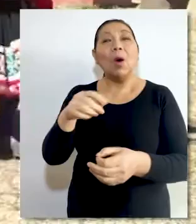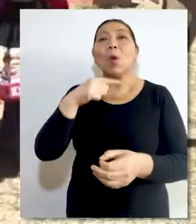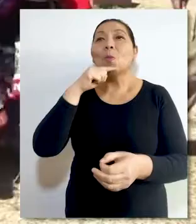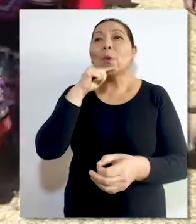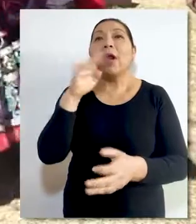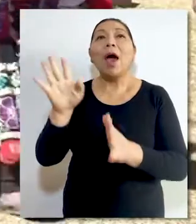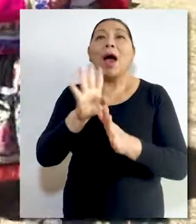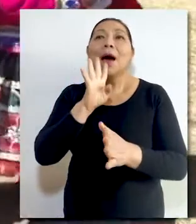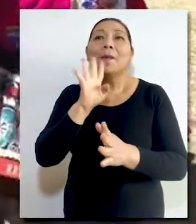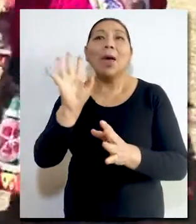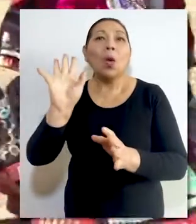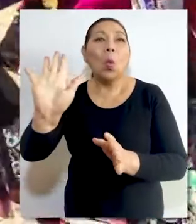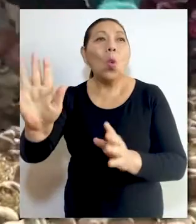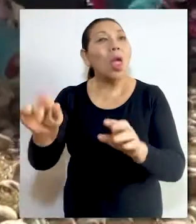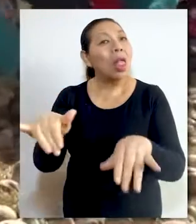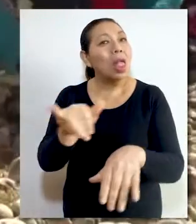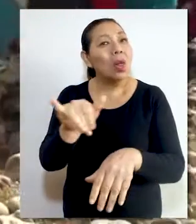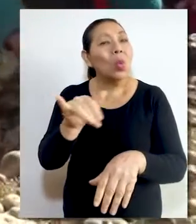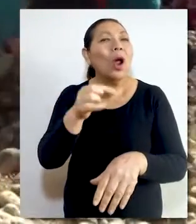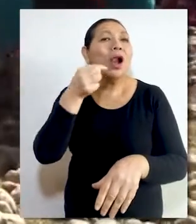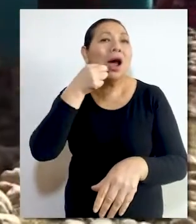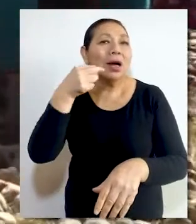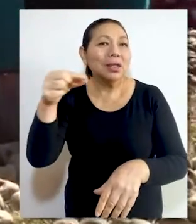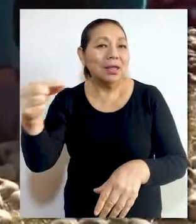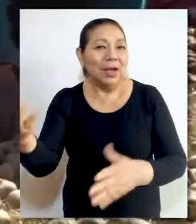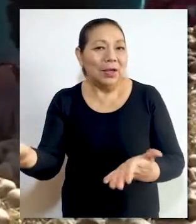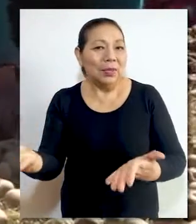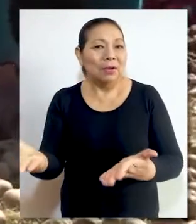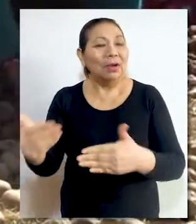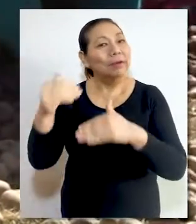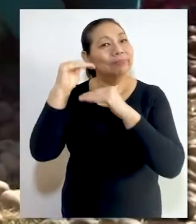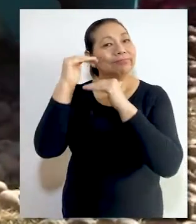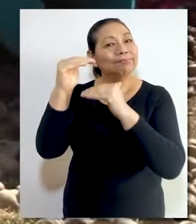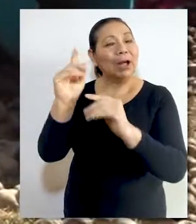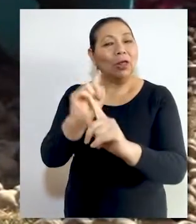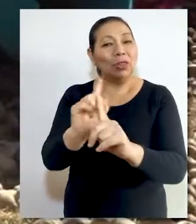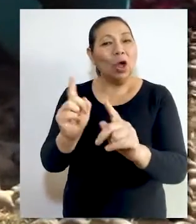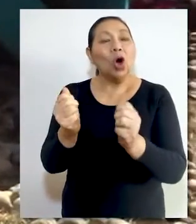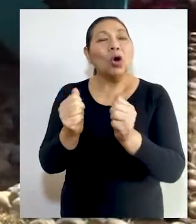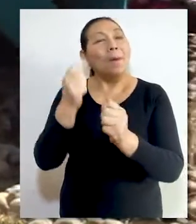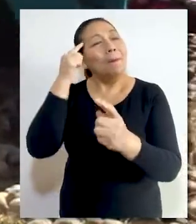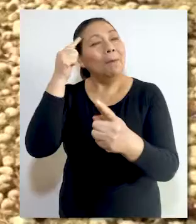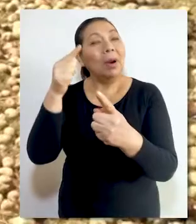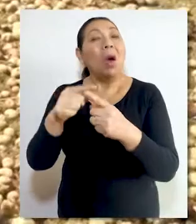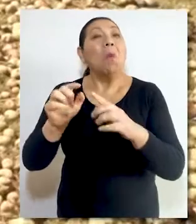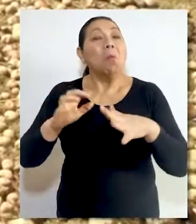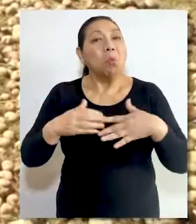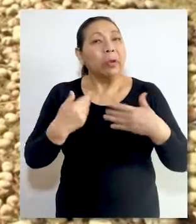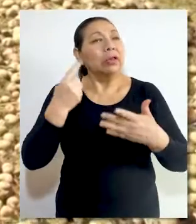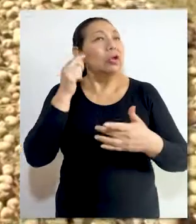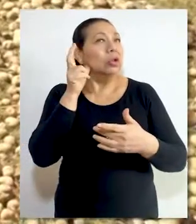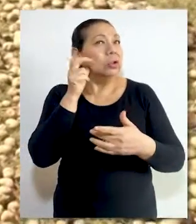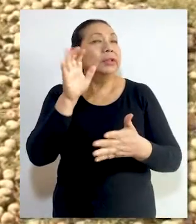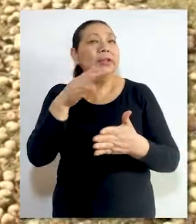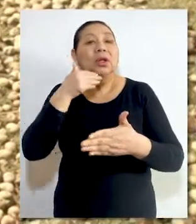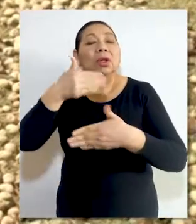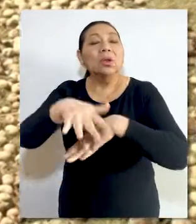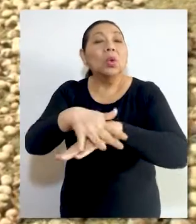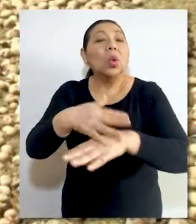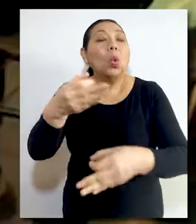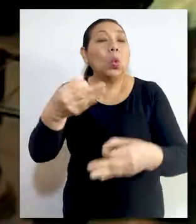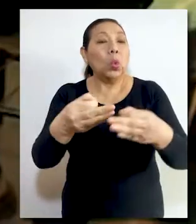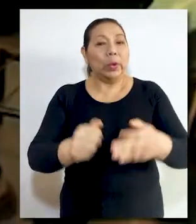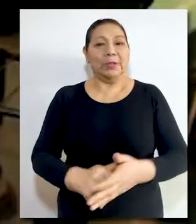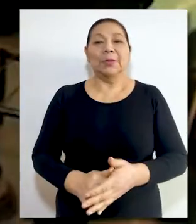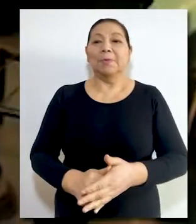a la favorecida para que pueda comunicarse correctamente y sin limitaciones, con el objeto de que pueda ser oída en el proceso.